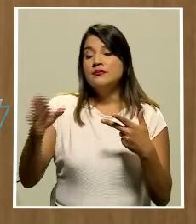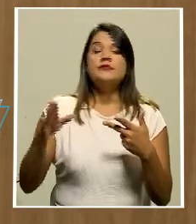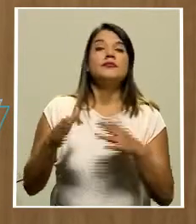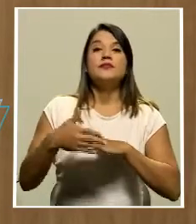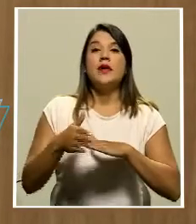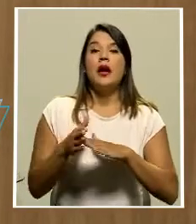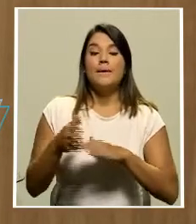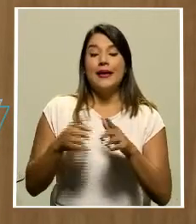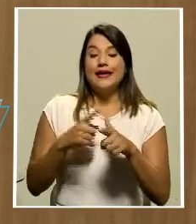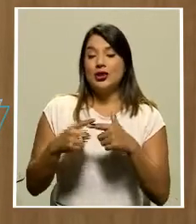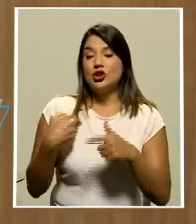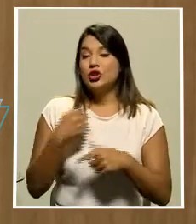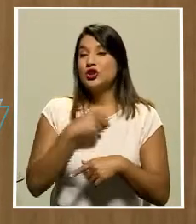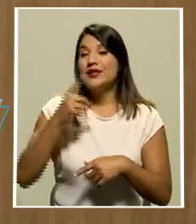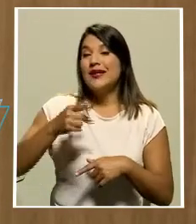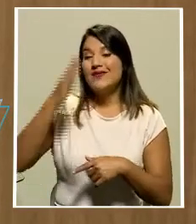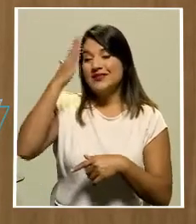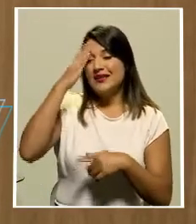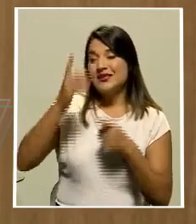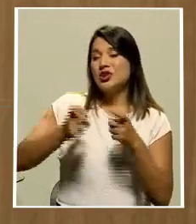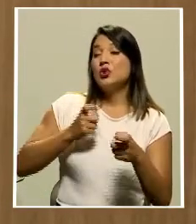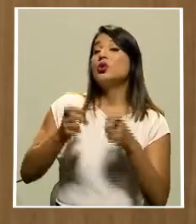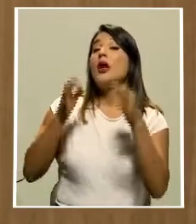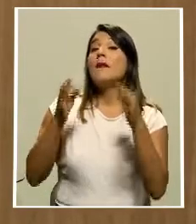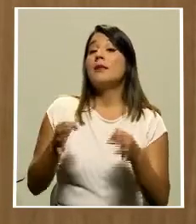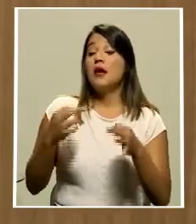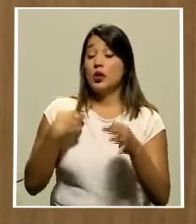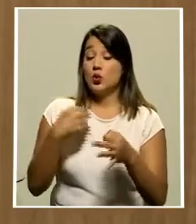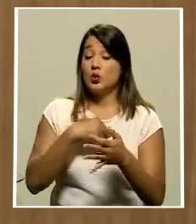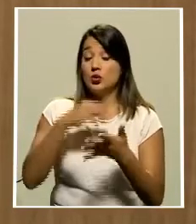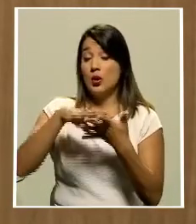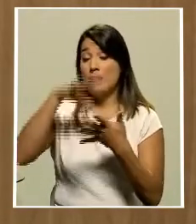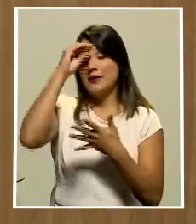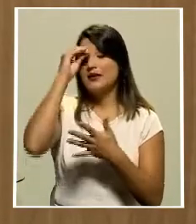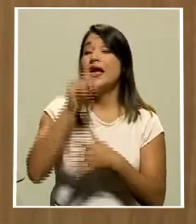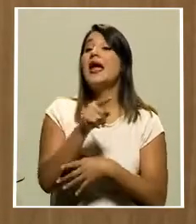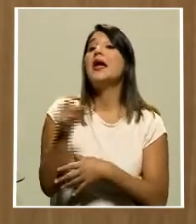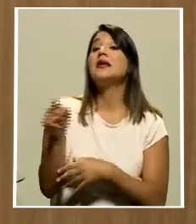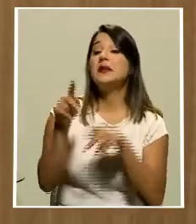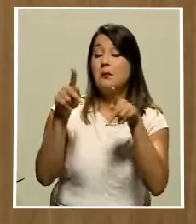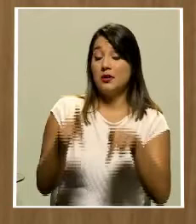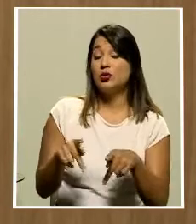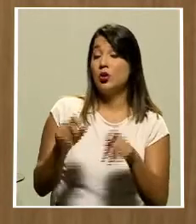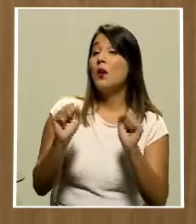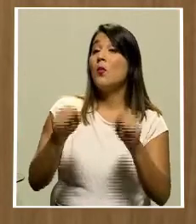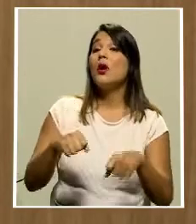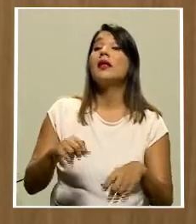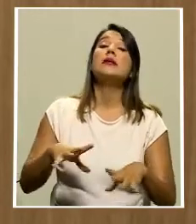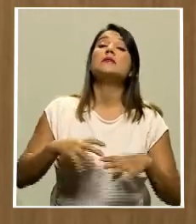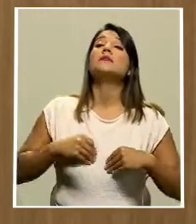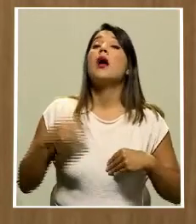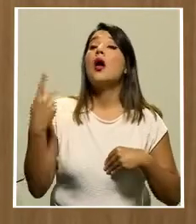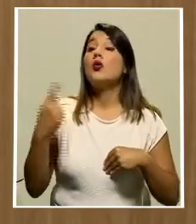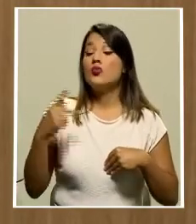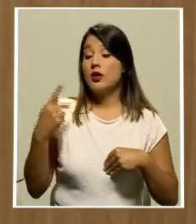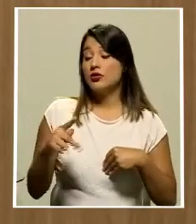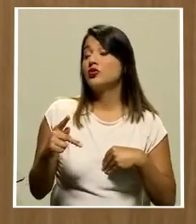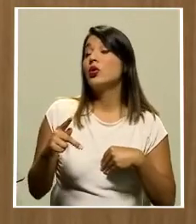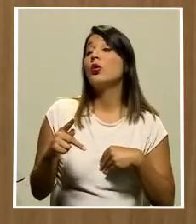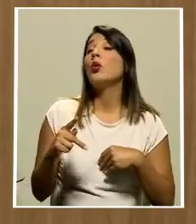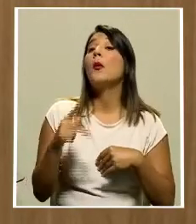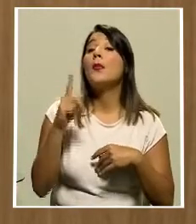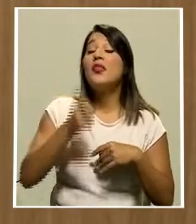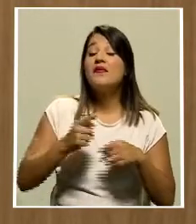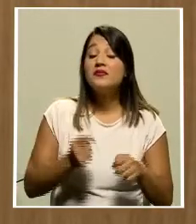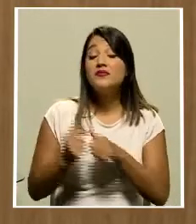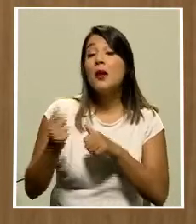tenemos que ir administrando muy bien tanto lo que vamos aprendiendo, que son personas que se consideran muy riesgo para la seguridad pública, como lo que vamos a ir sacando